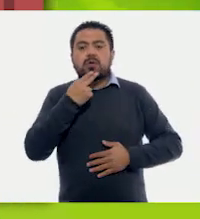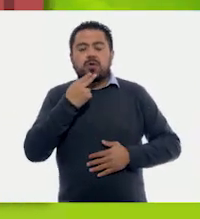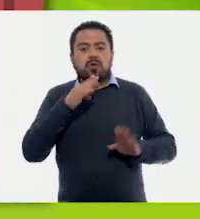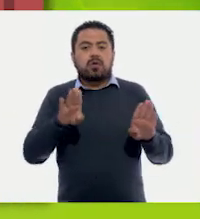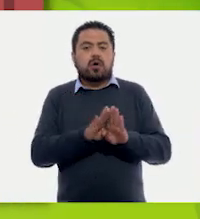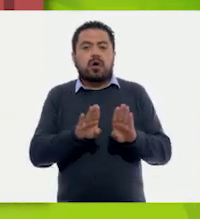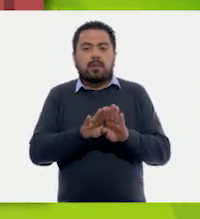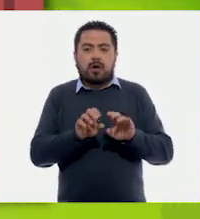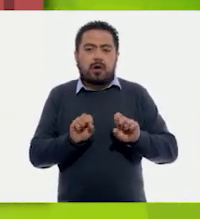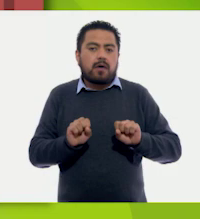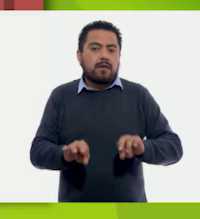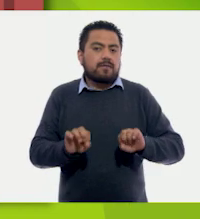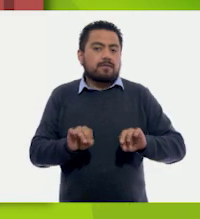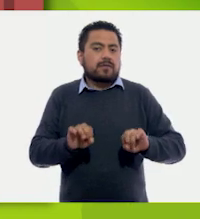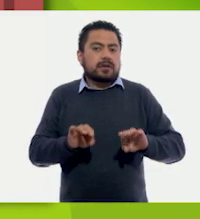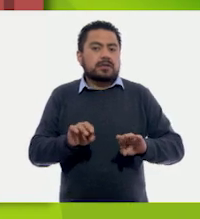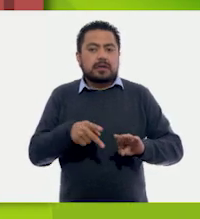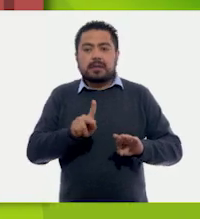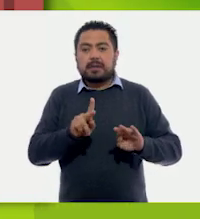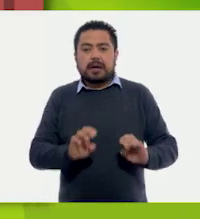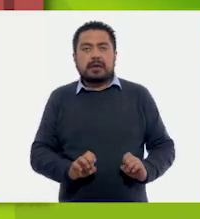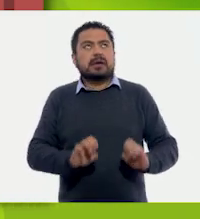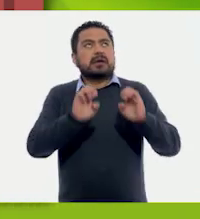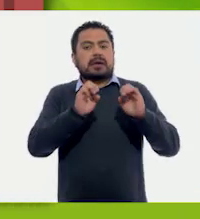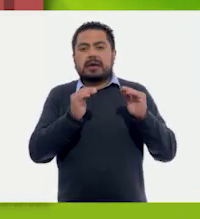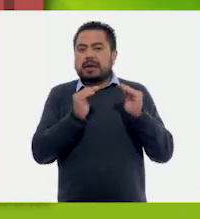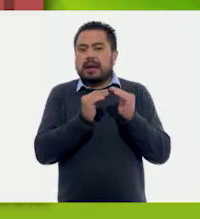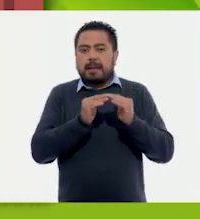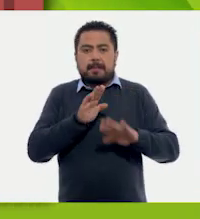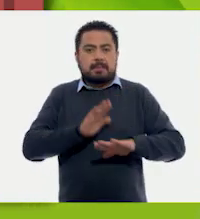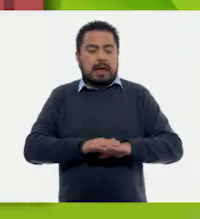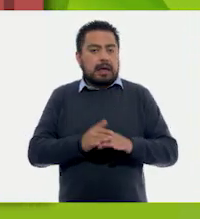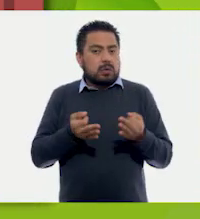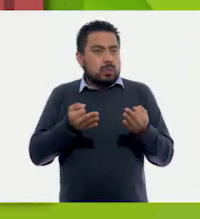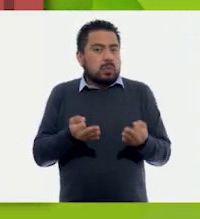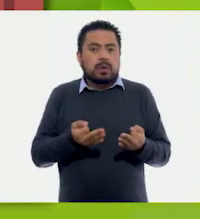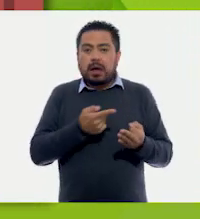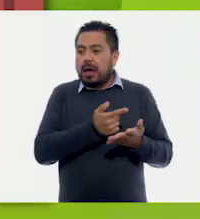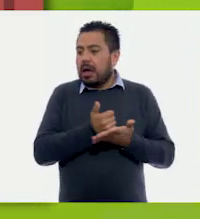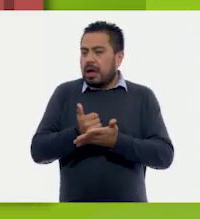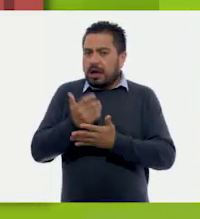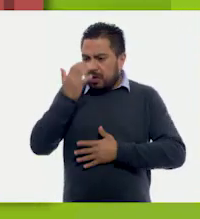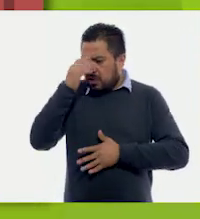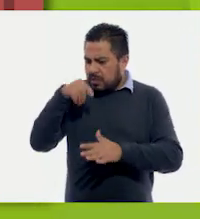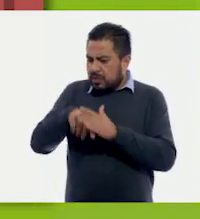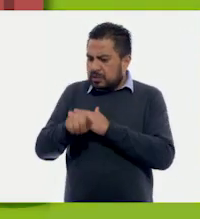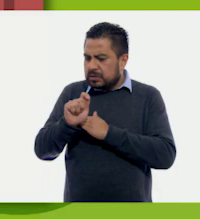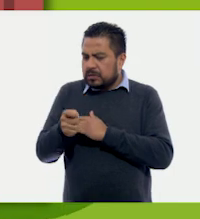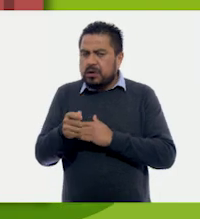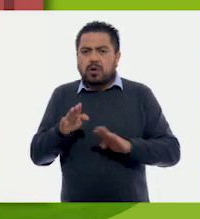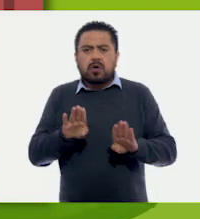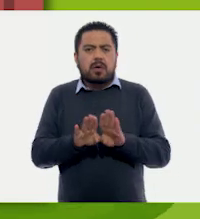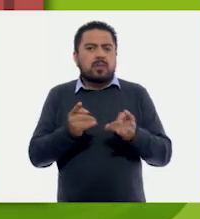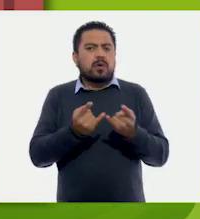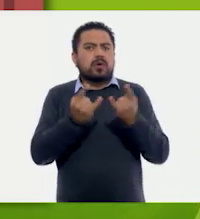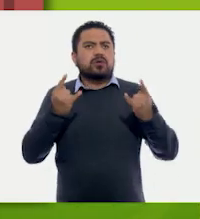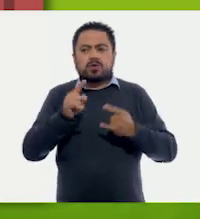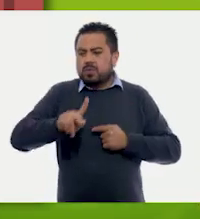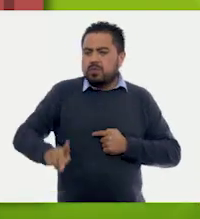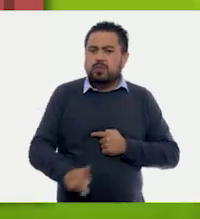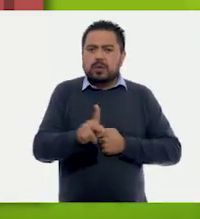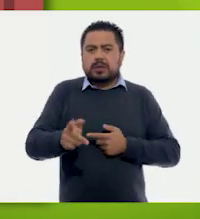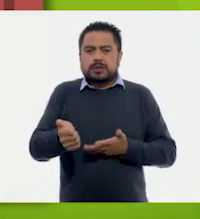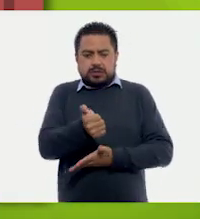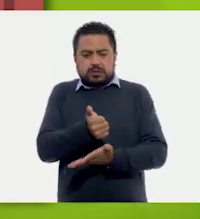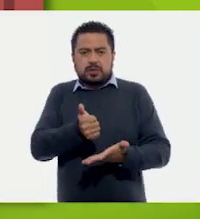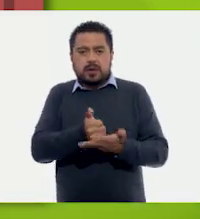como oficinas. Pero son edificios y casas muy valoradas porque ayudan a conocer un poco de la historia de los pueblos y